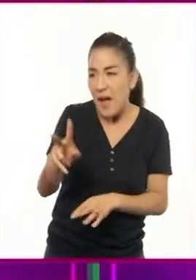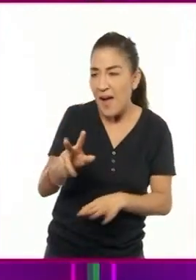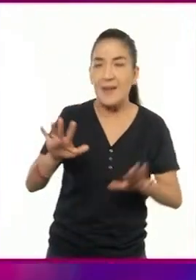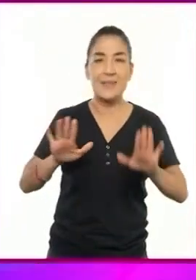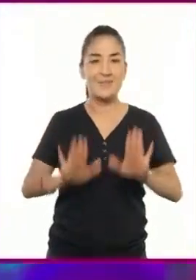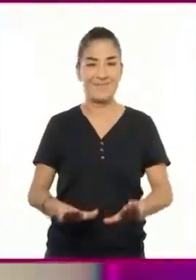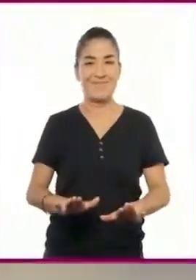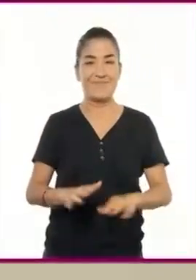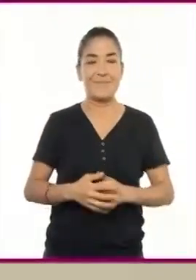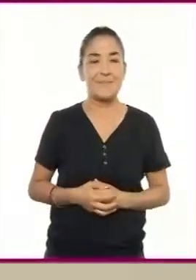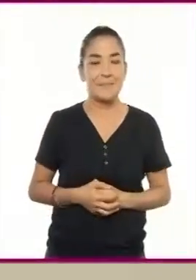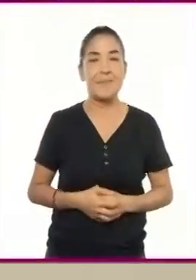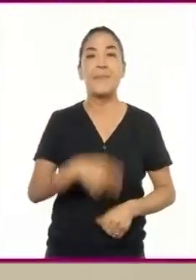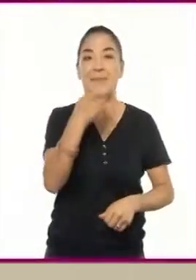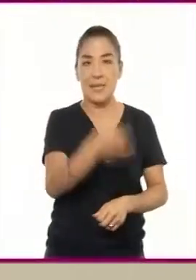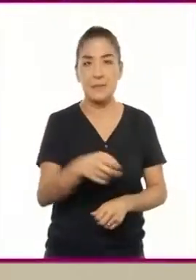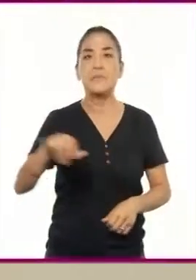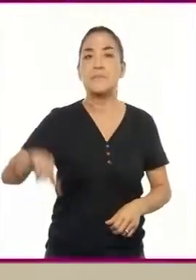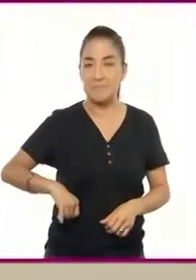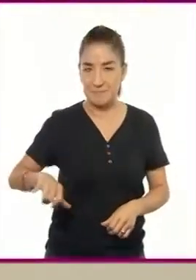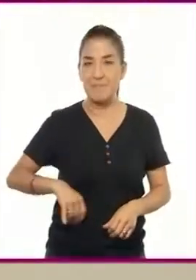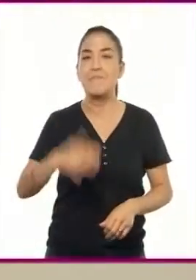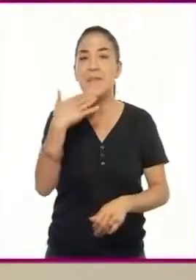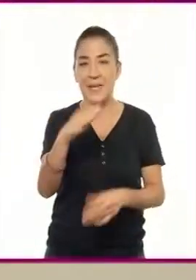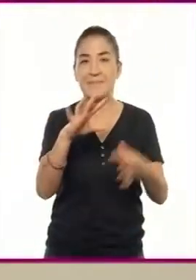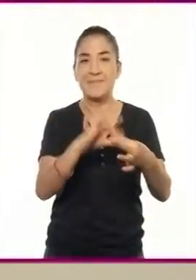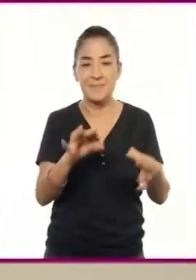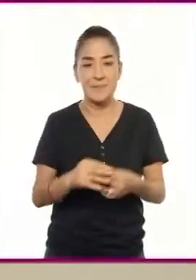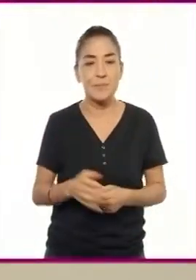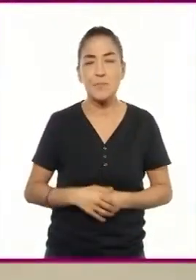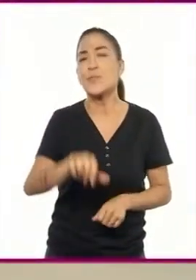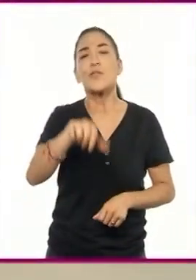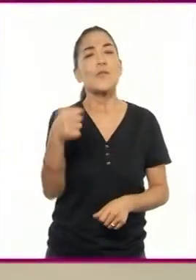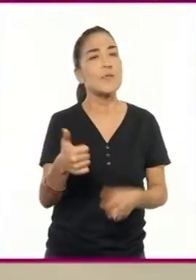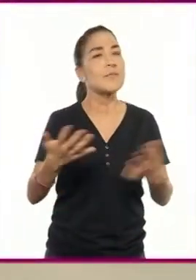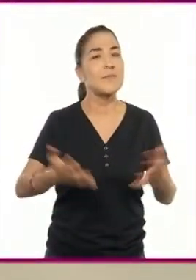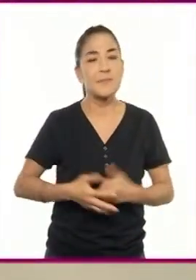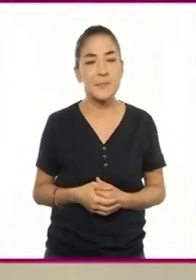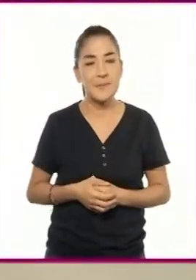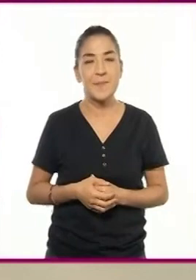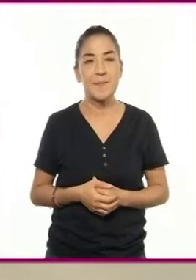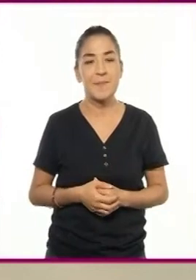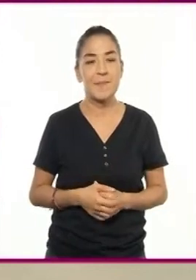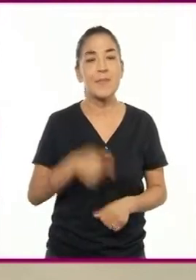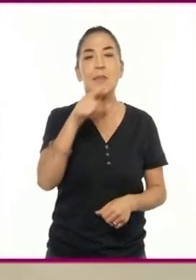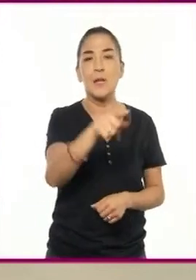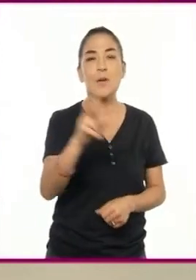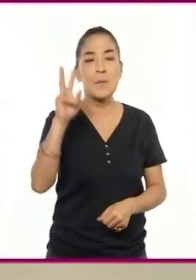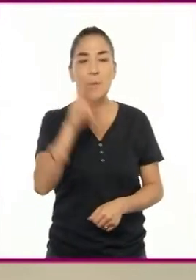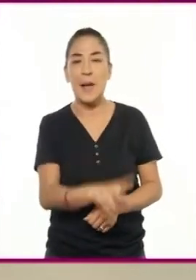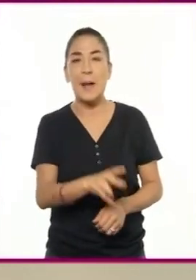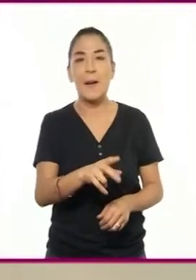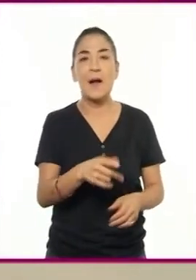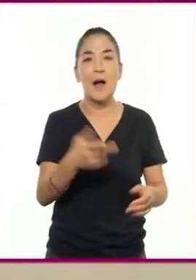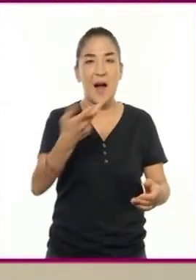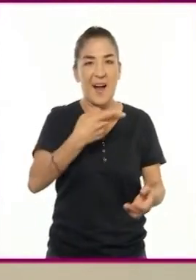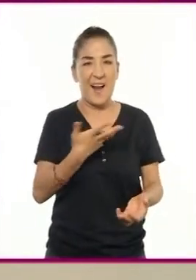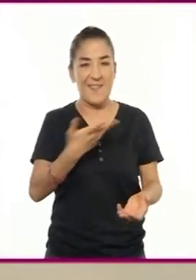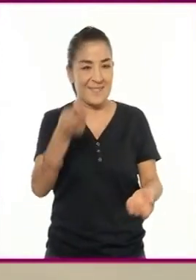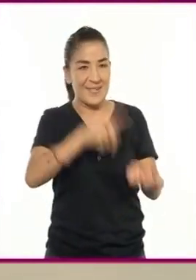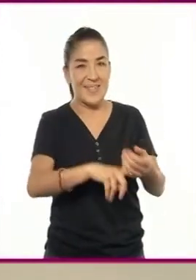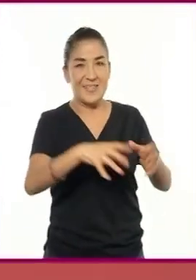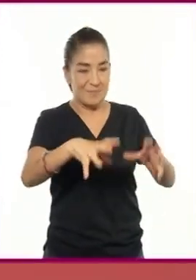Acabas de adaptar una acción muy importante. ¿Qué más? Viene la parte donde encuentra la pila de huesos.